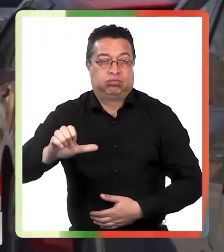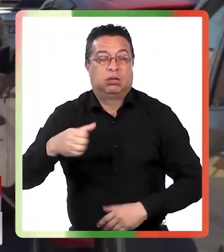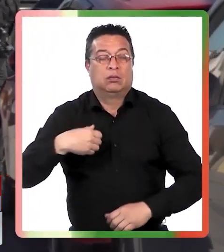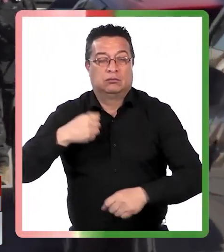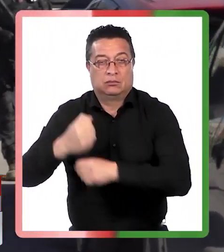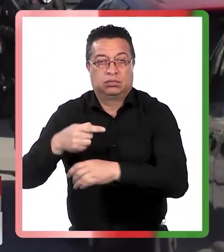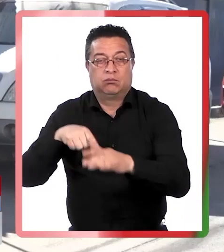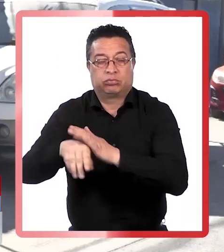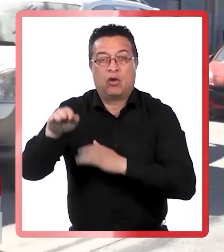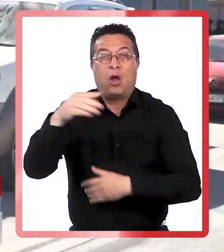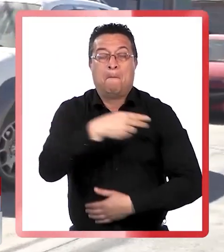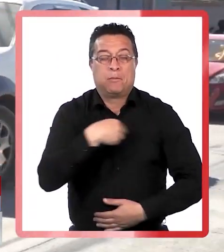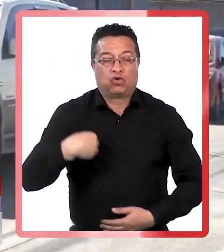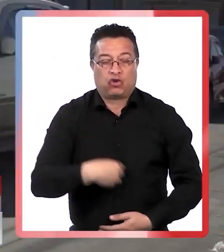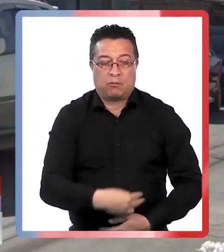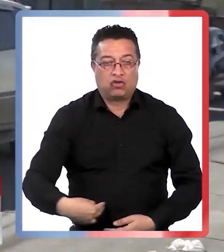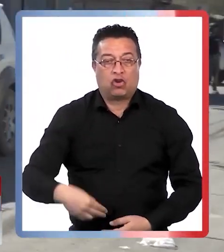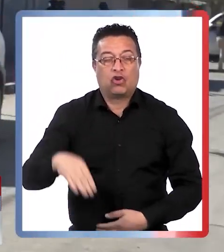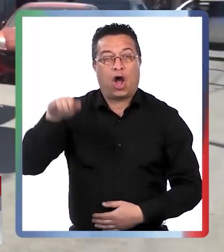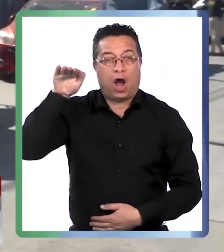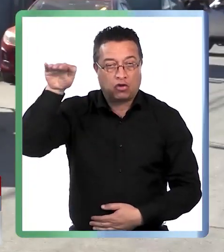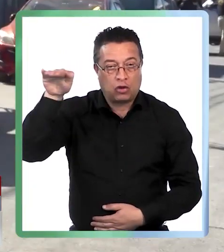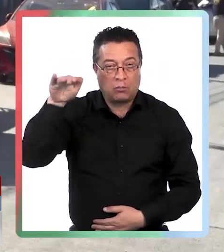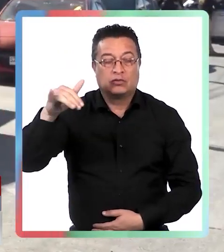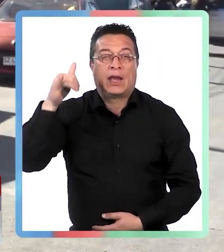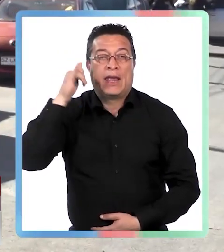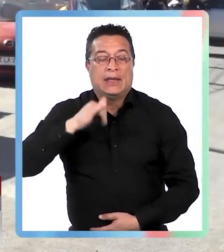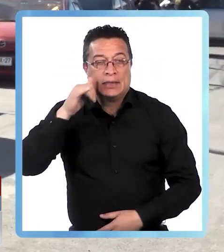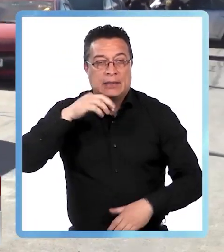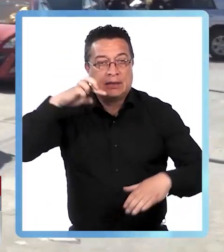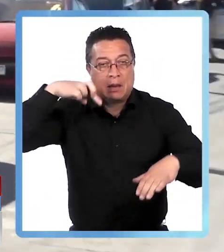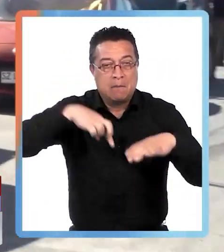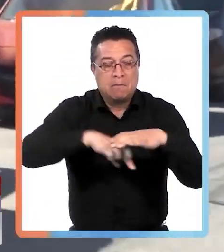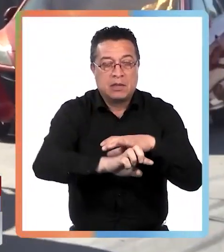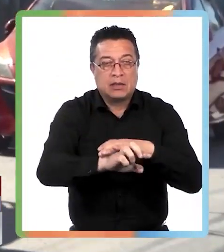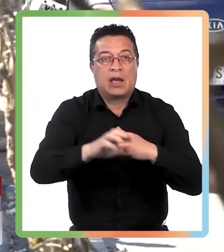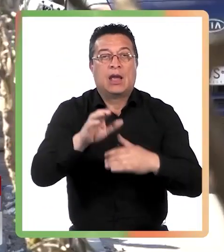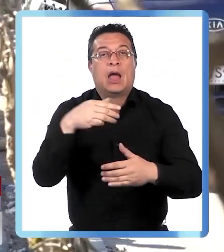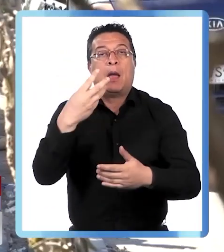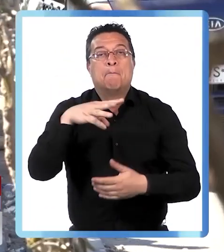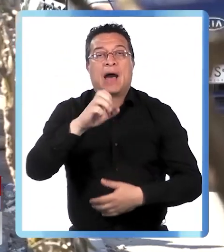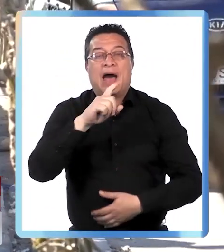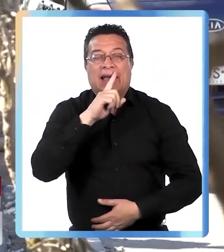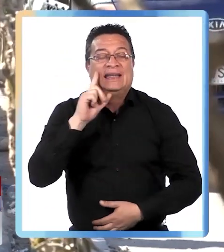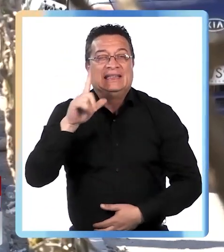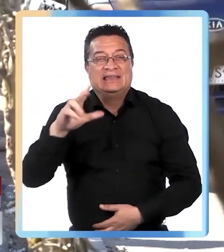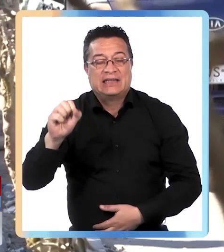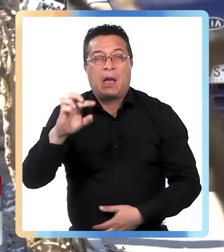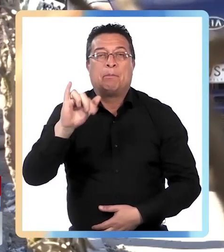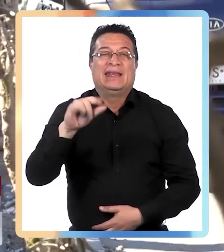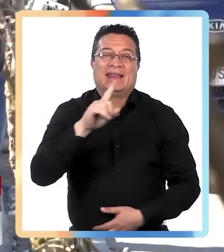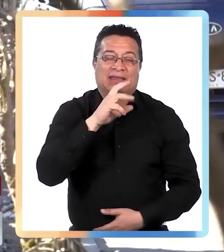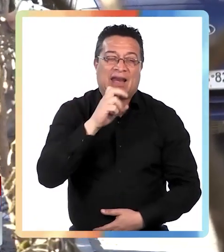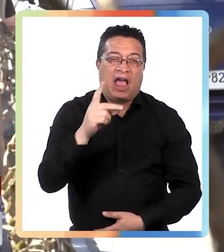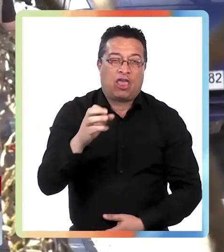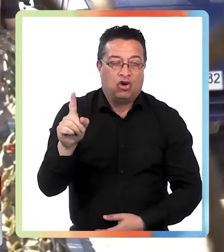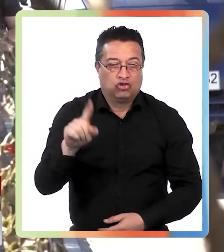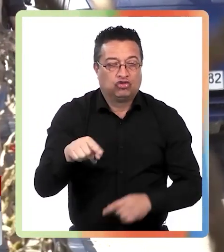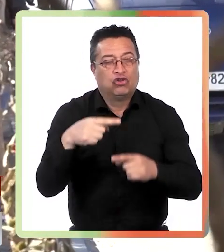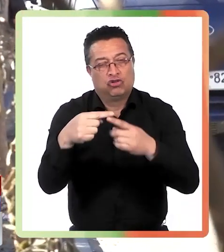quienes actuaron en Pozo Almonte, Alto Hospicio, Iquique, Pica, Chana Vallita, Matilla y Pintados.